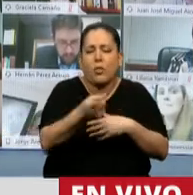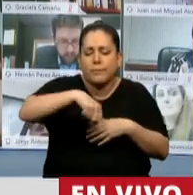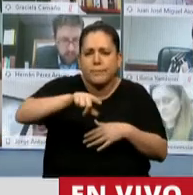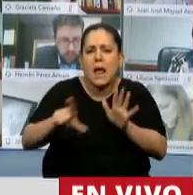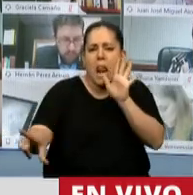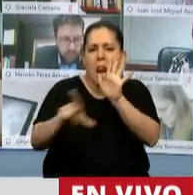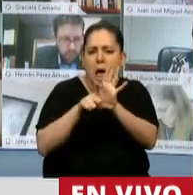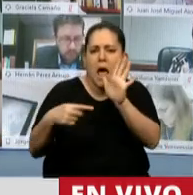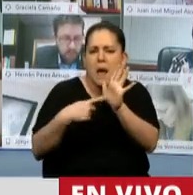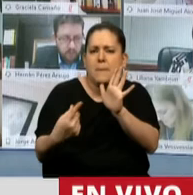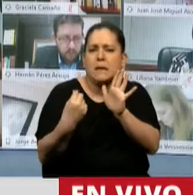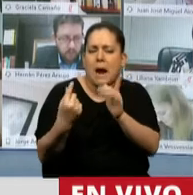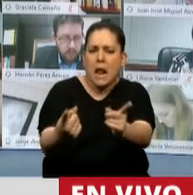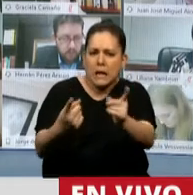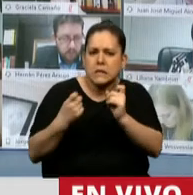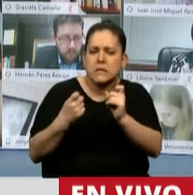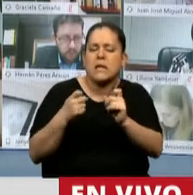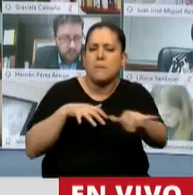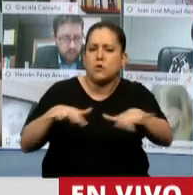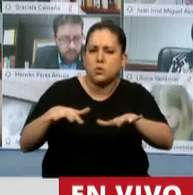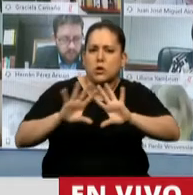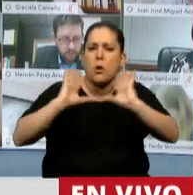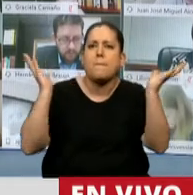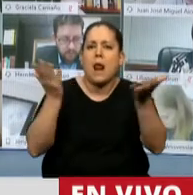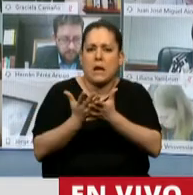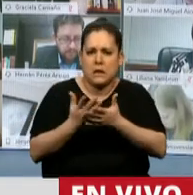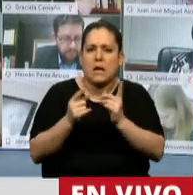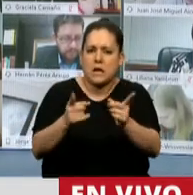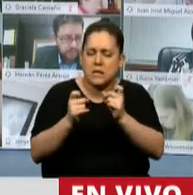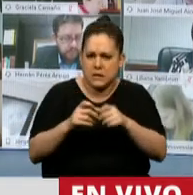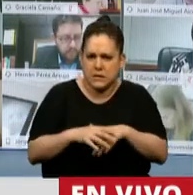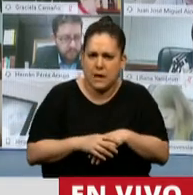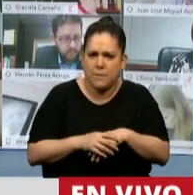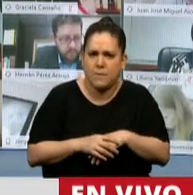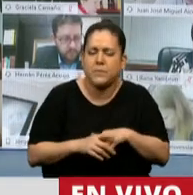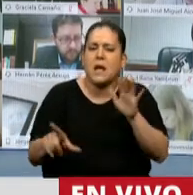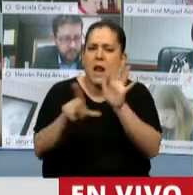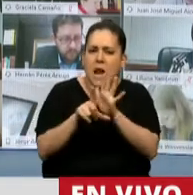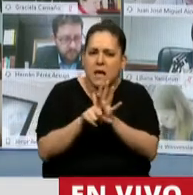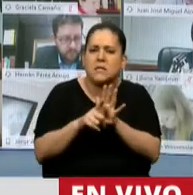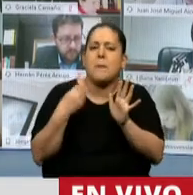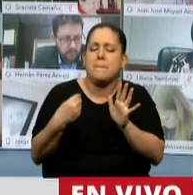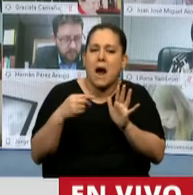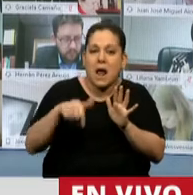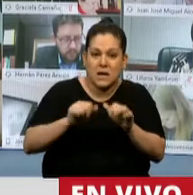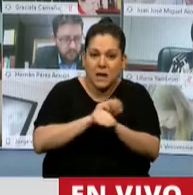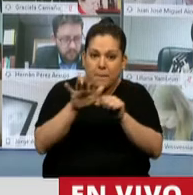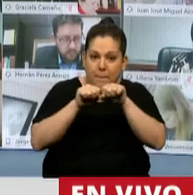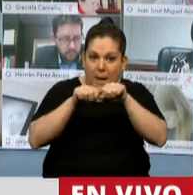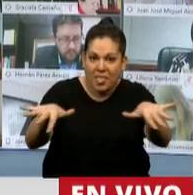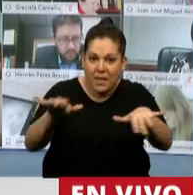necesitamos para transitar esta verdadera tragedia planetaria. Que venimos a traer leyes no sólo para transitar esta pandemia,